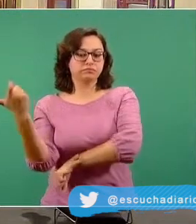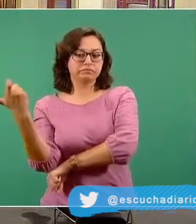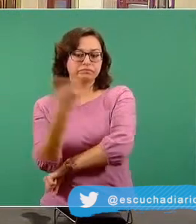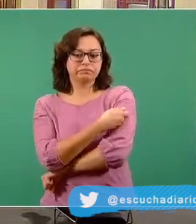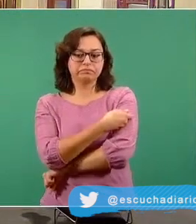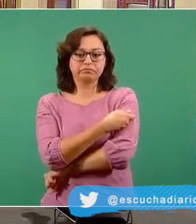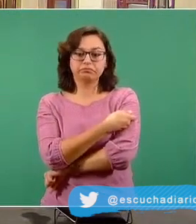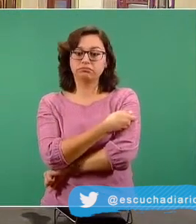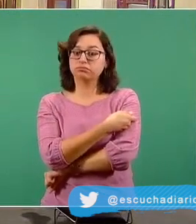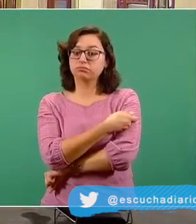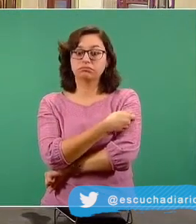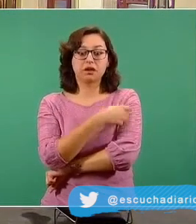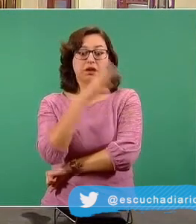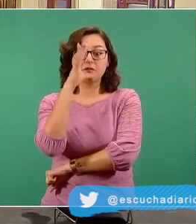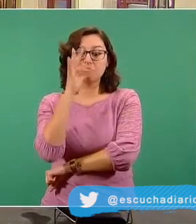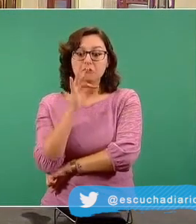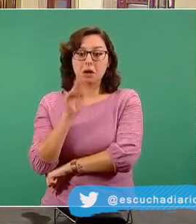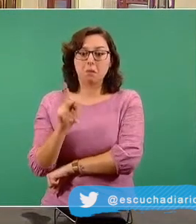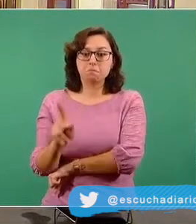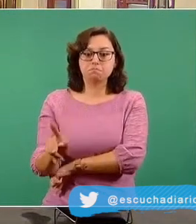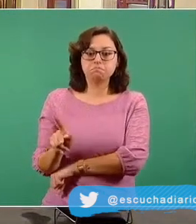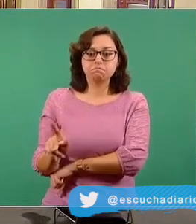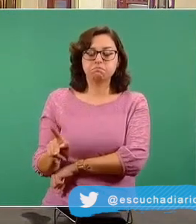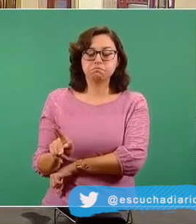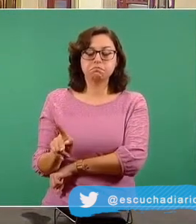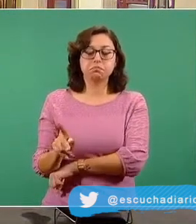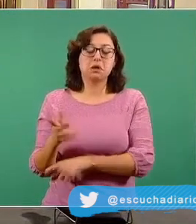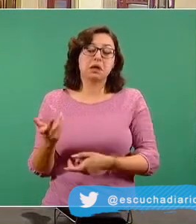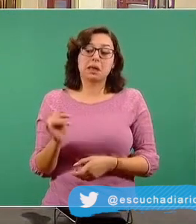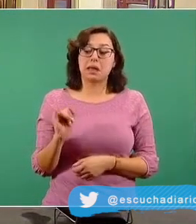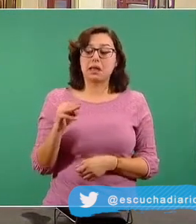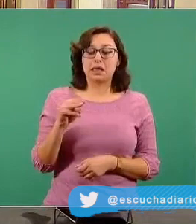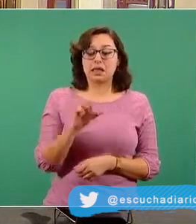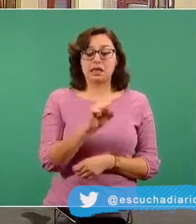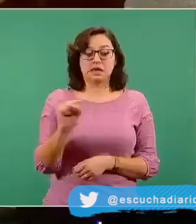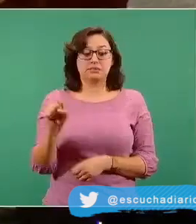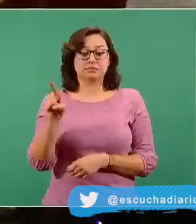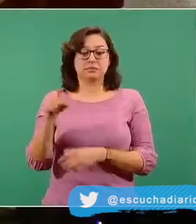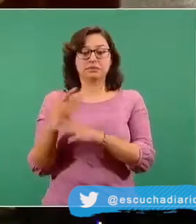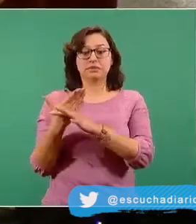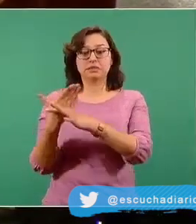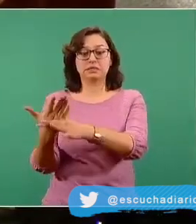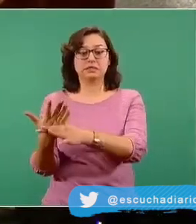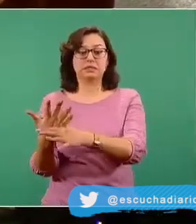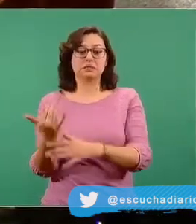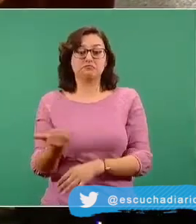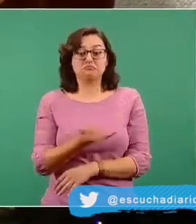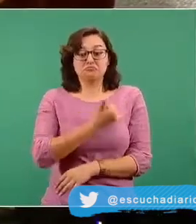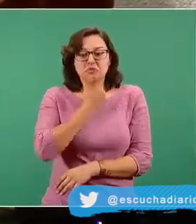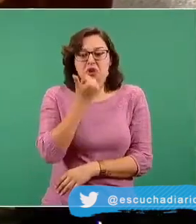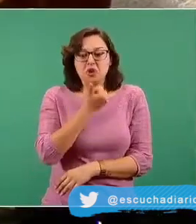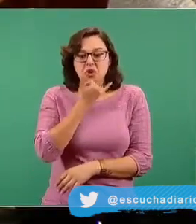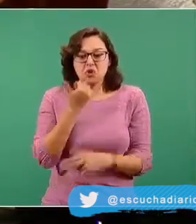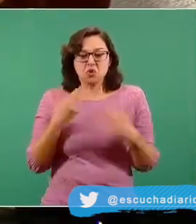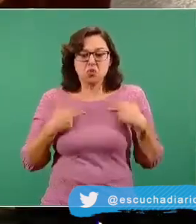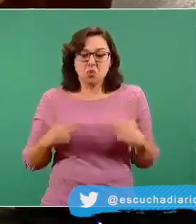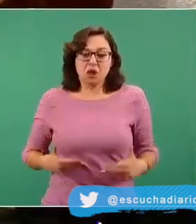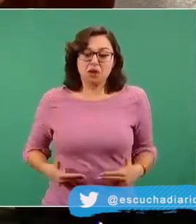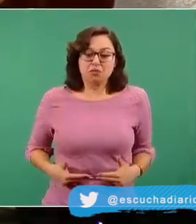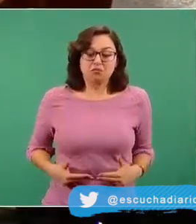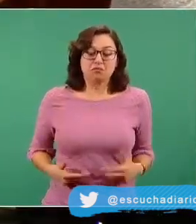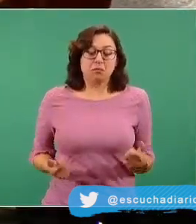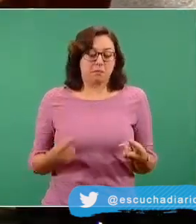vacuna. El IMSS dijo que era un error humano, el presidente nos comentó que parecía un montaje.